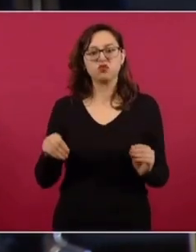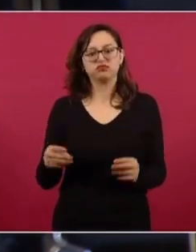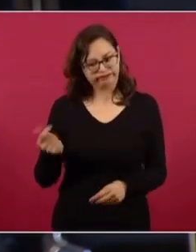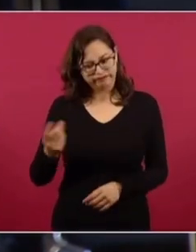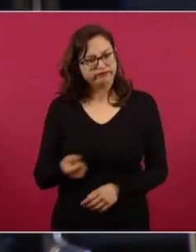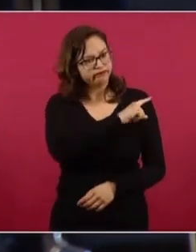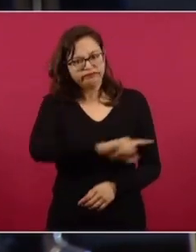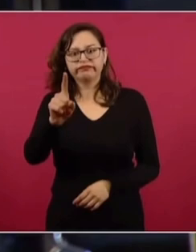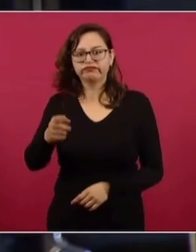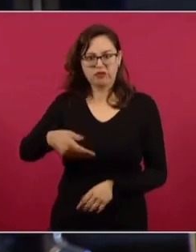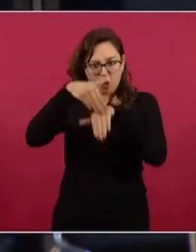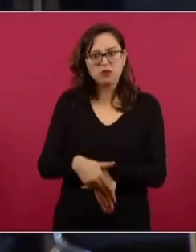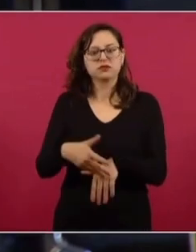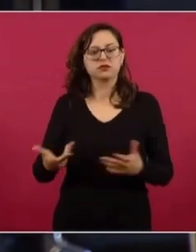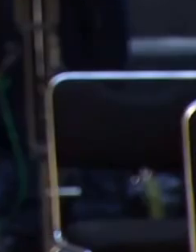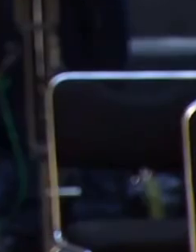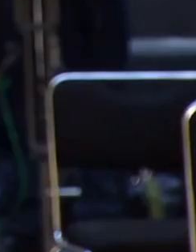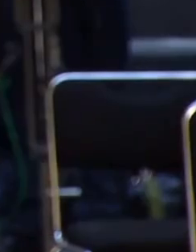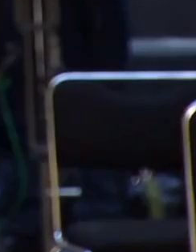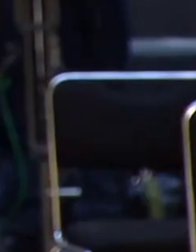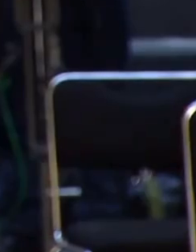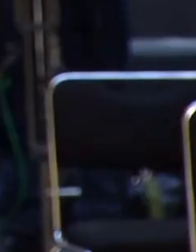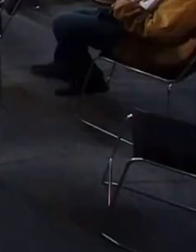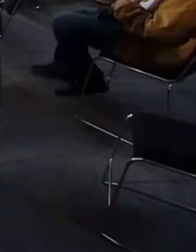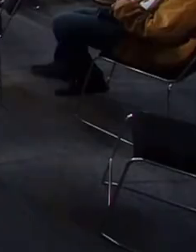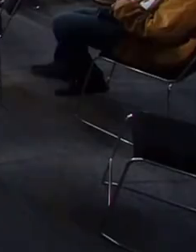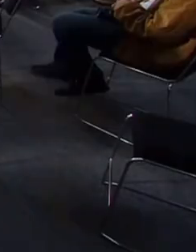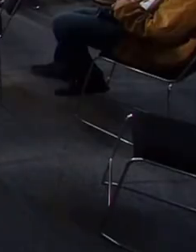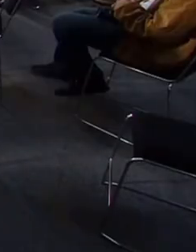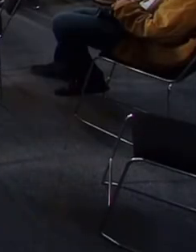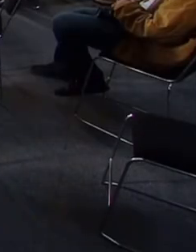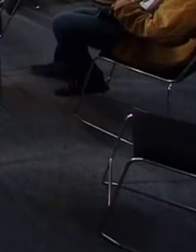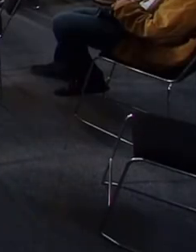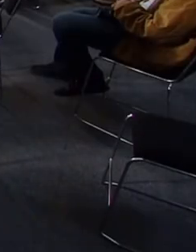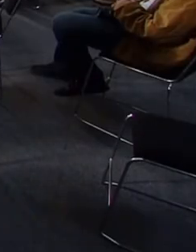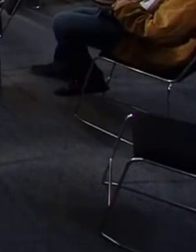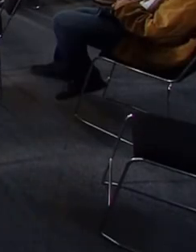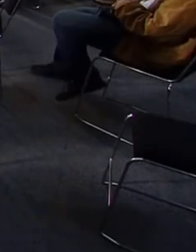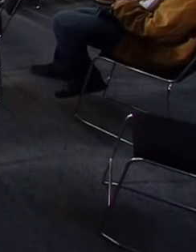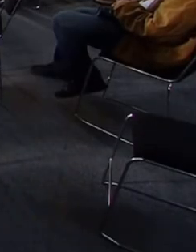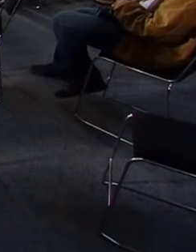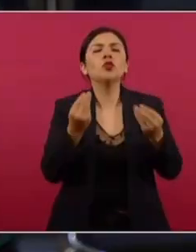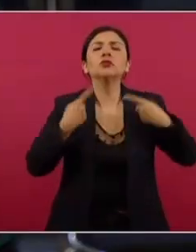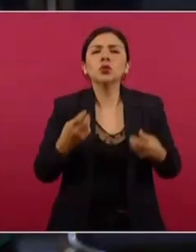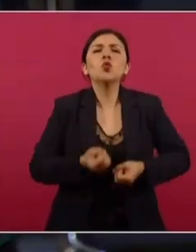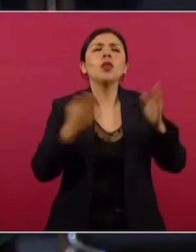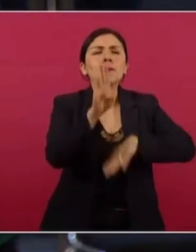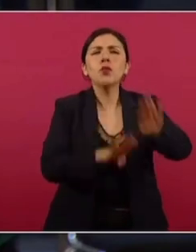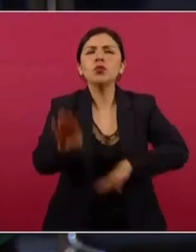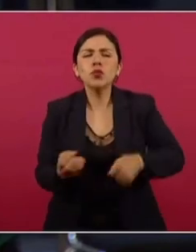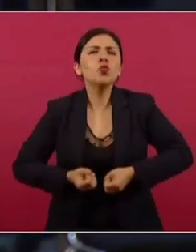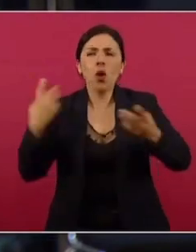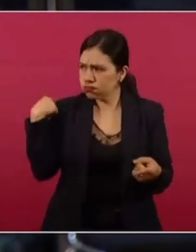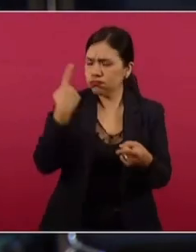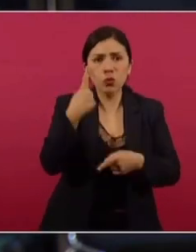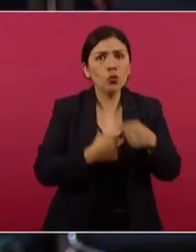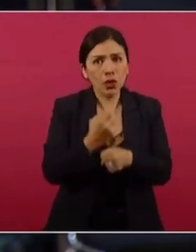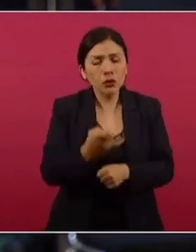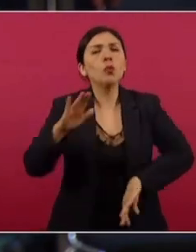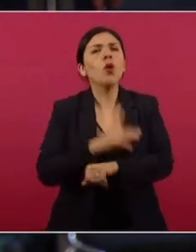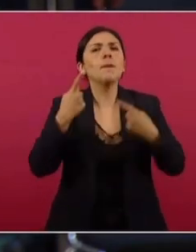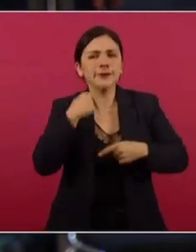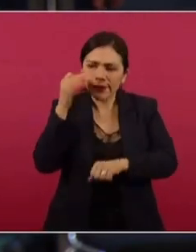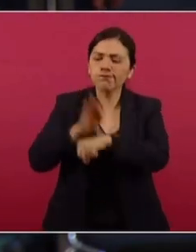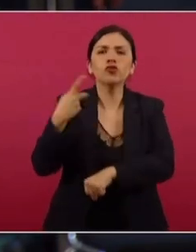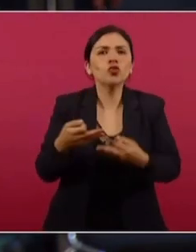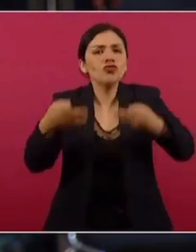cintura los tribunales agrarios, que dependen de usted. Eso sí depende del presidencia, directamente del ejecutivo. La Procuraduría Agraria también depende de usted. Este año, ¿cuántos muertos van por estas luchas?